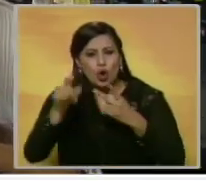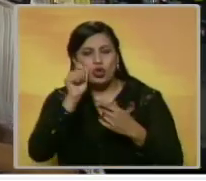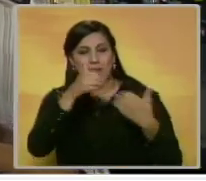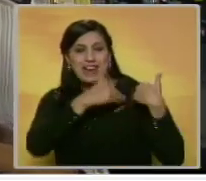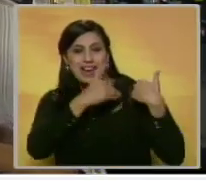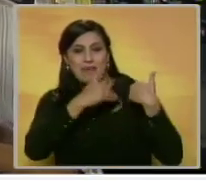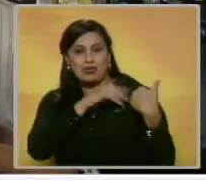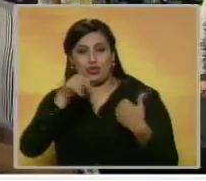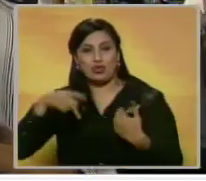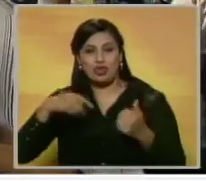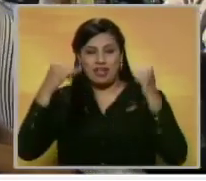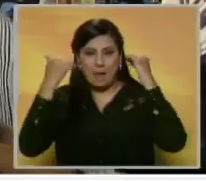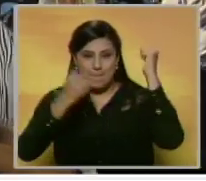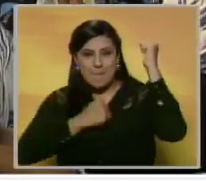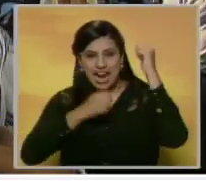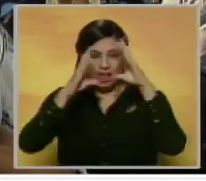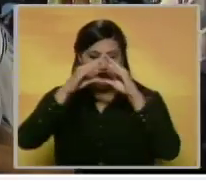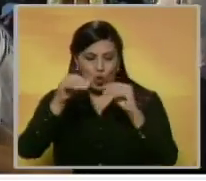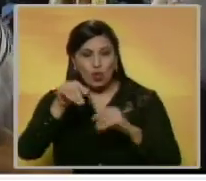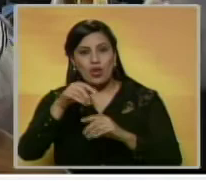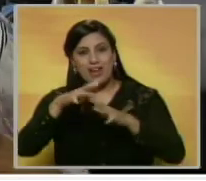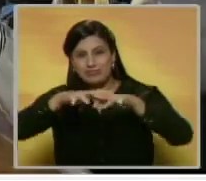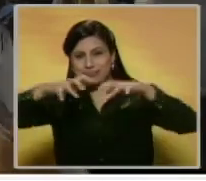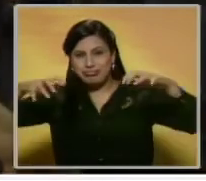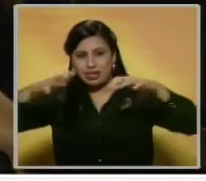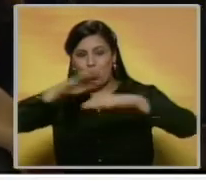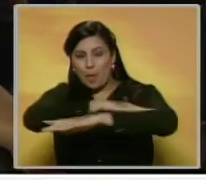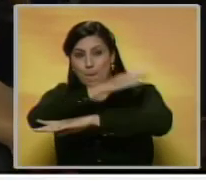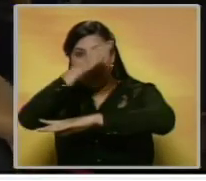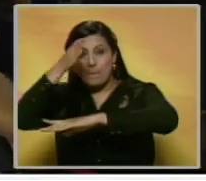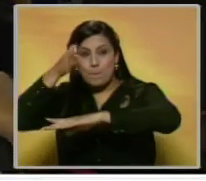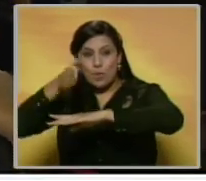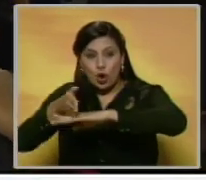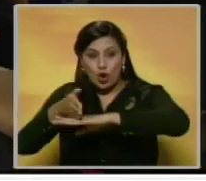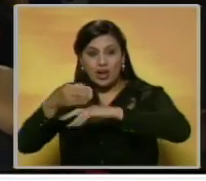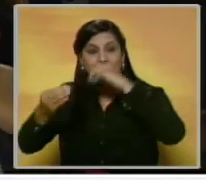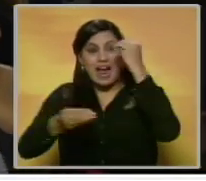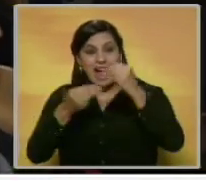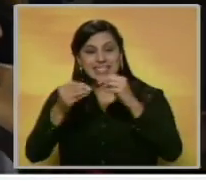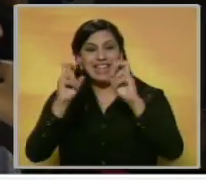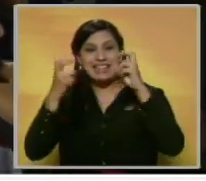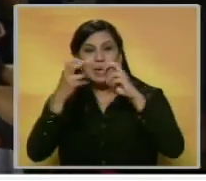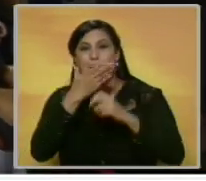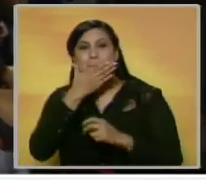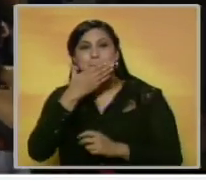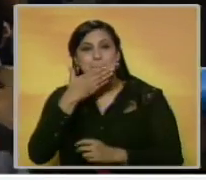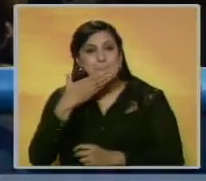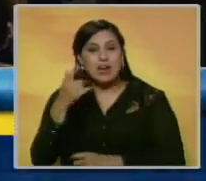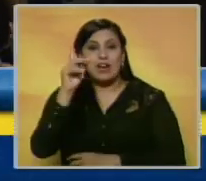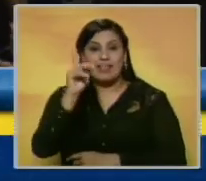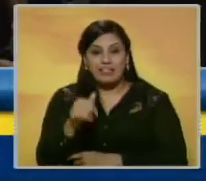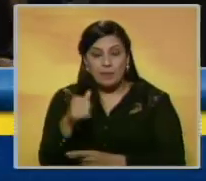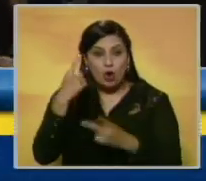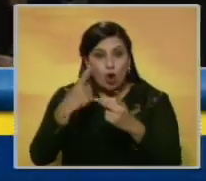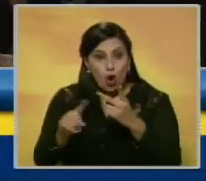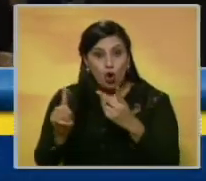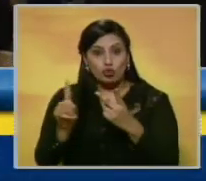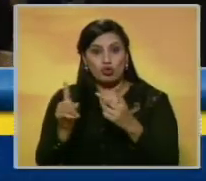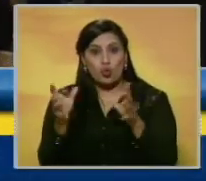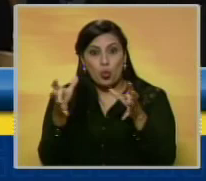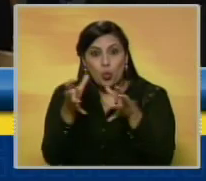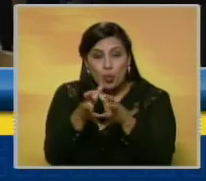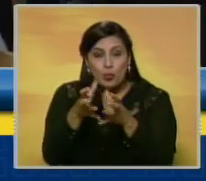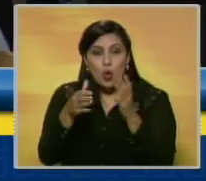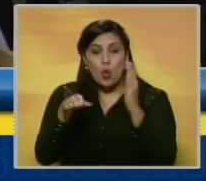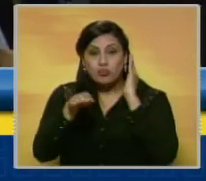somos los encargados de ponerlos a bailar a toda esta noche en una discoteca gigante, en el Poliedro. Vamos a estrenar un tema que se llama Believe y también tenemos saxo en vivo, una